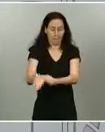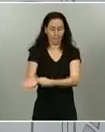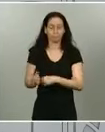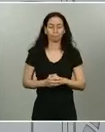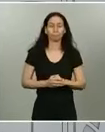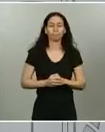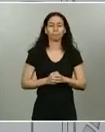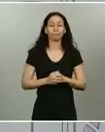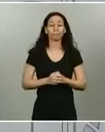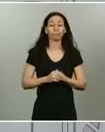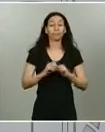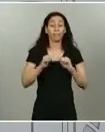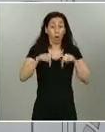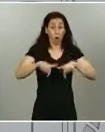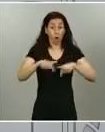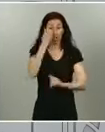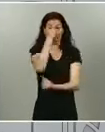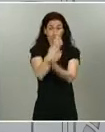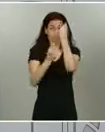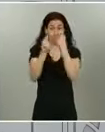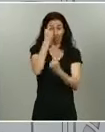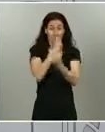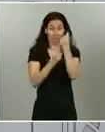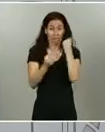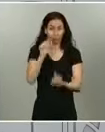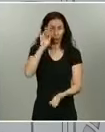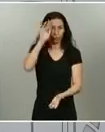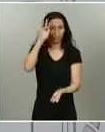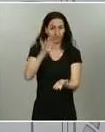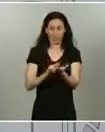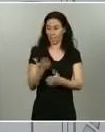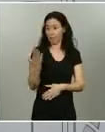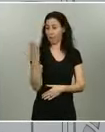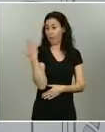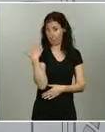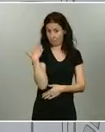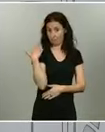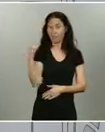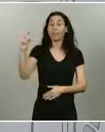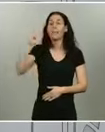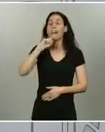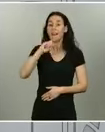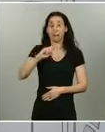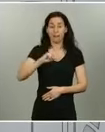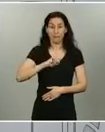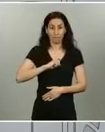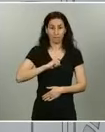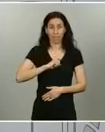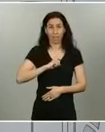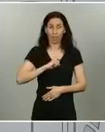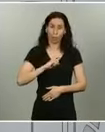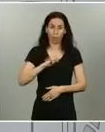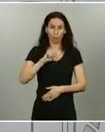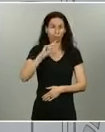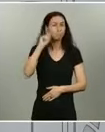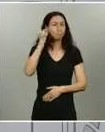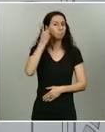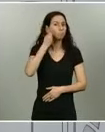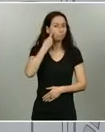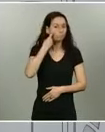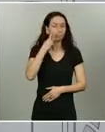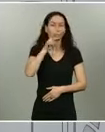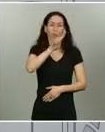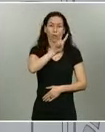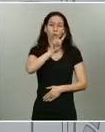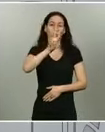datos de hoy, a fecha de ayer se diagnosticaron ayer 231 nuevos